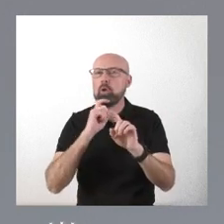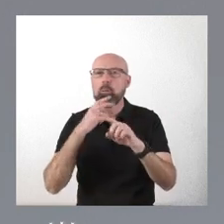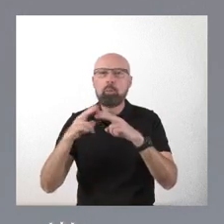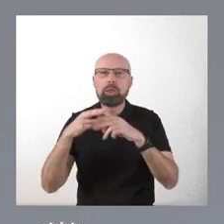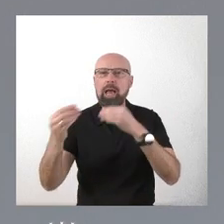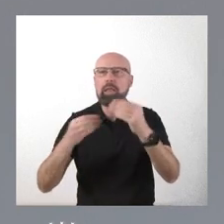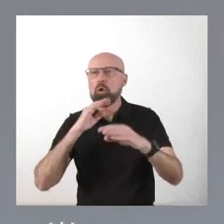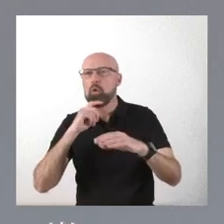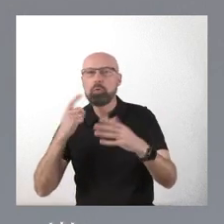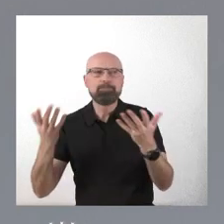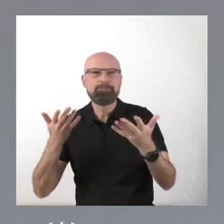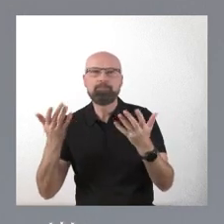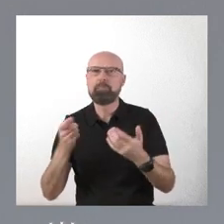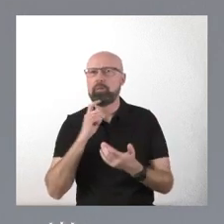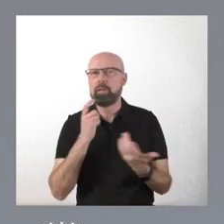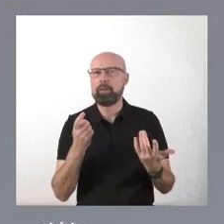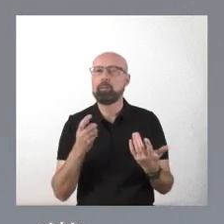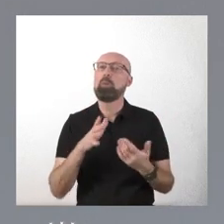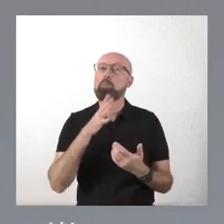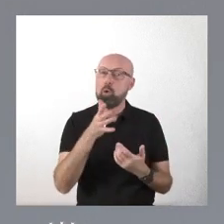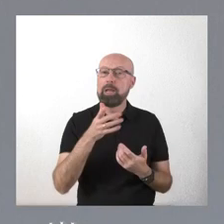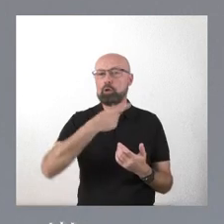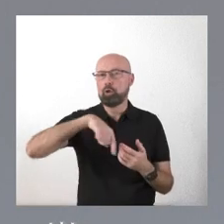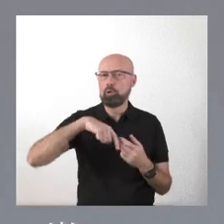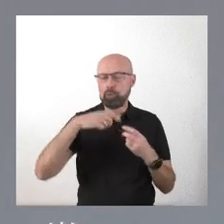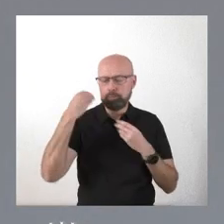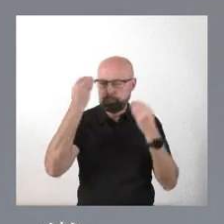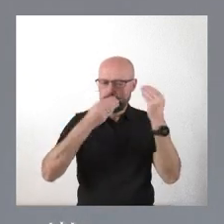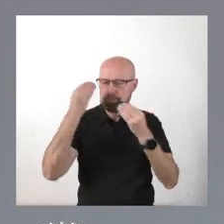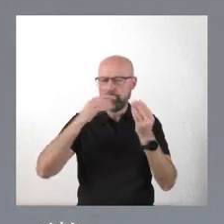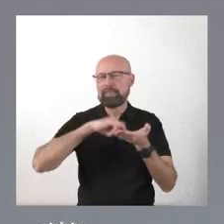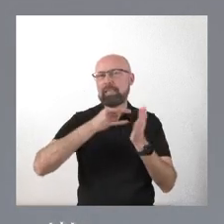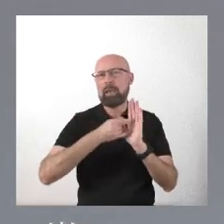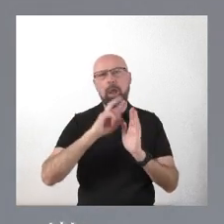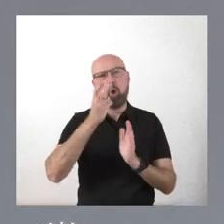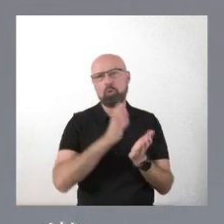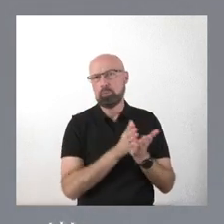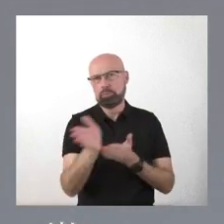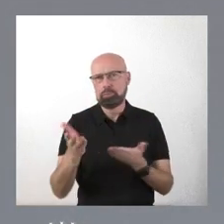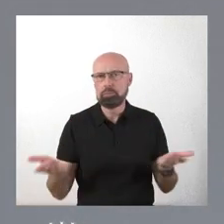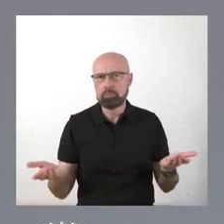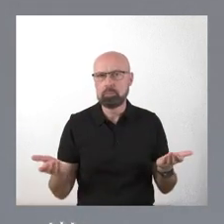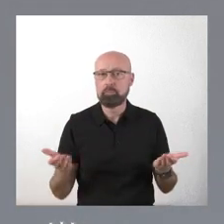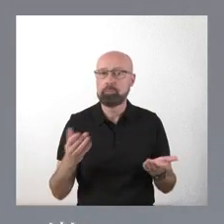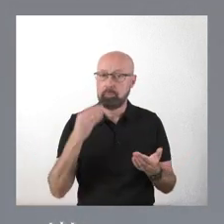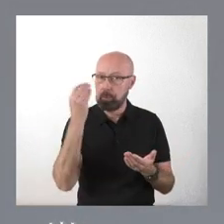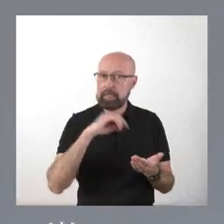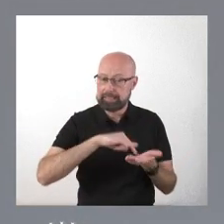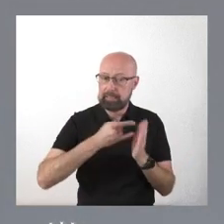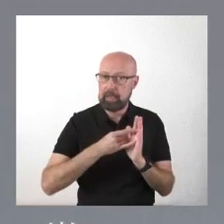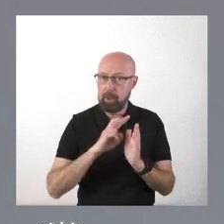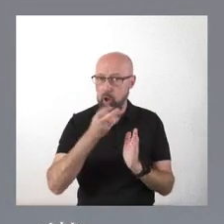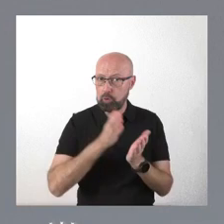Entonces, aquí se buscó un sistema alternativo y yo creo que el sistema alternativo que se ha encontrado, bueno,